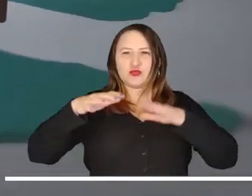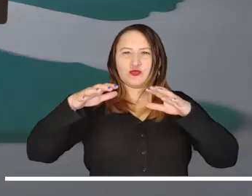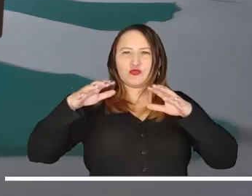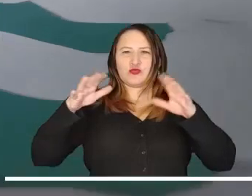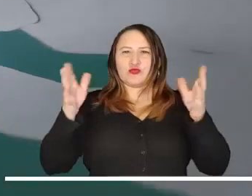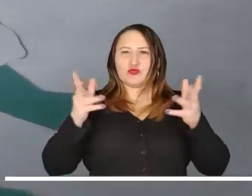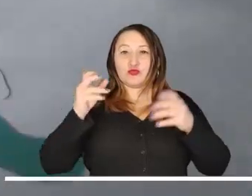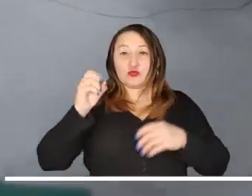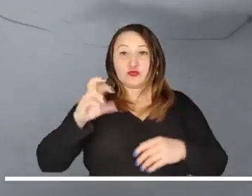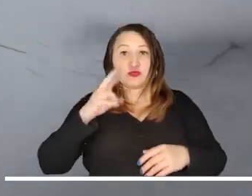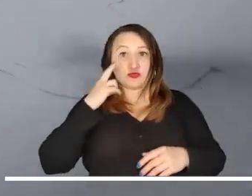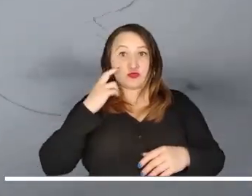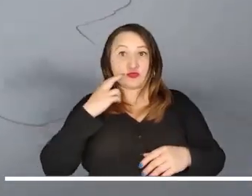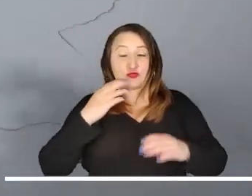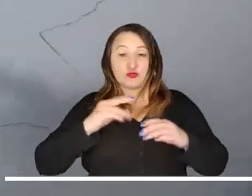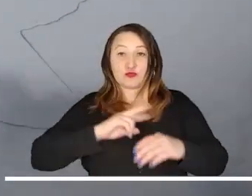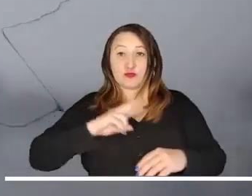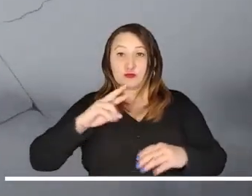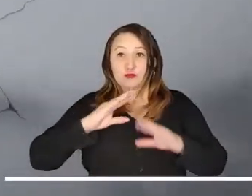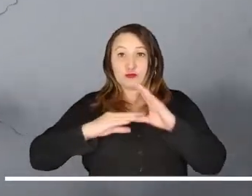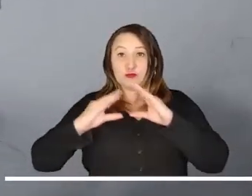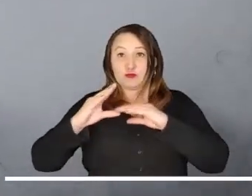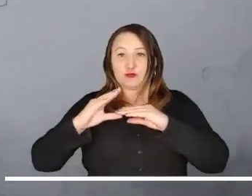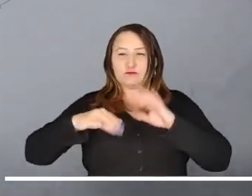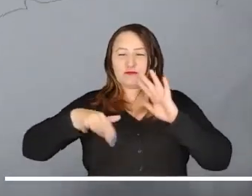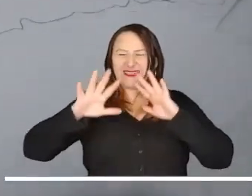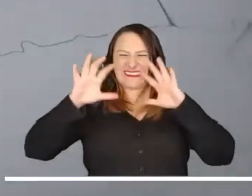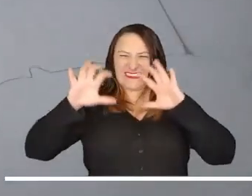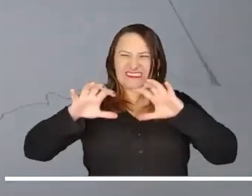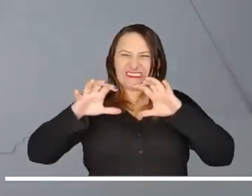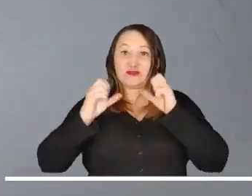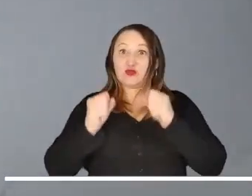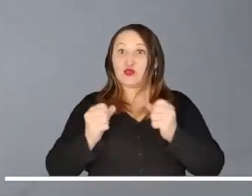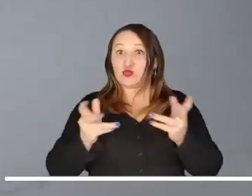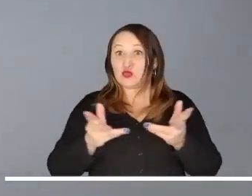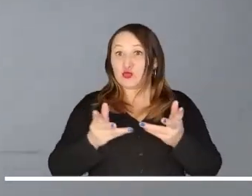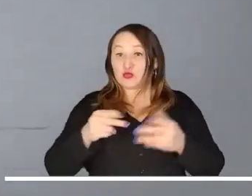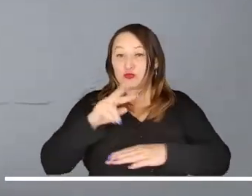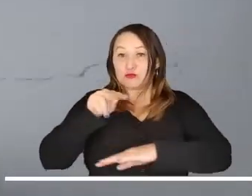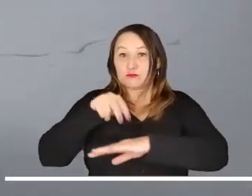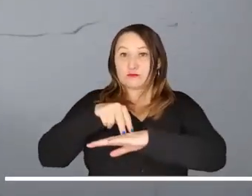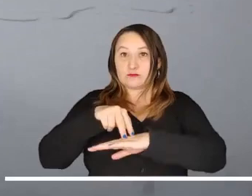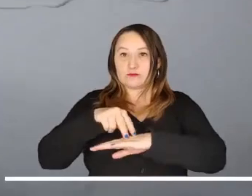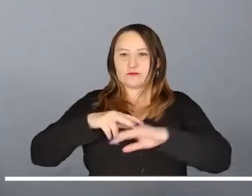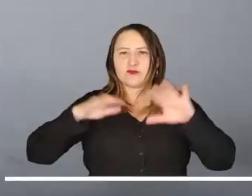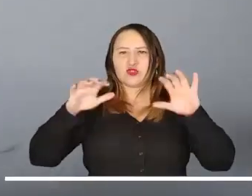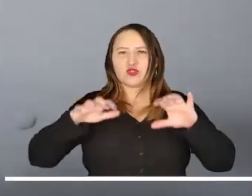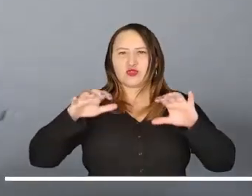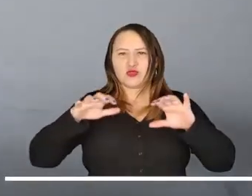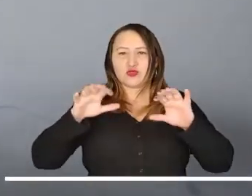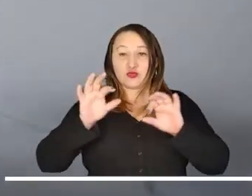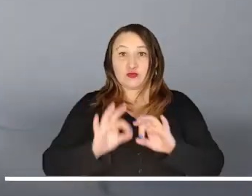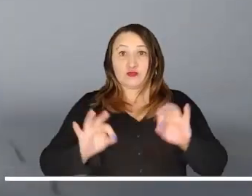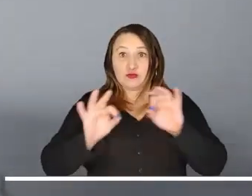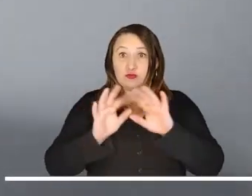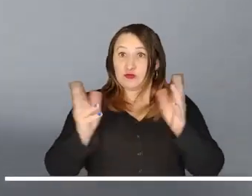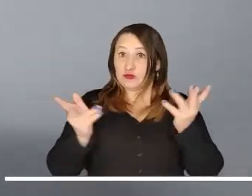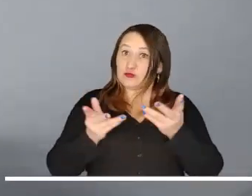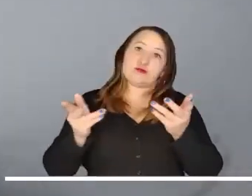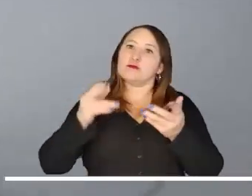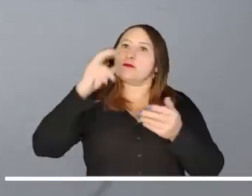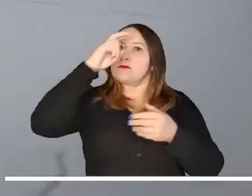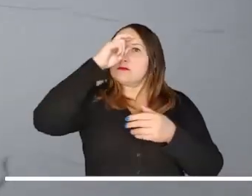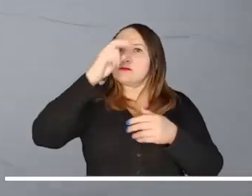Cauca y Cauca. Las de mayor intensidad se pronostican en Nariño. Lluvias importantes tendremos en el norte de